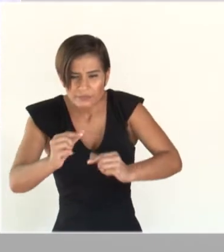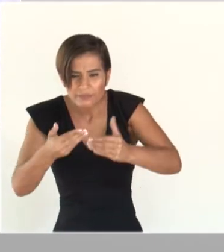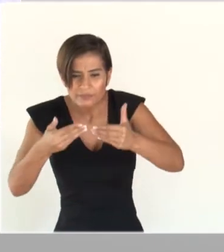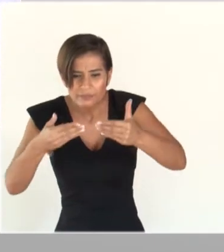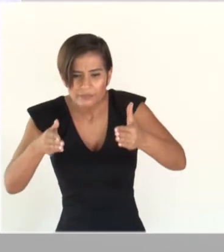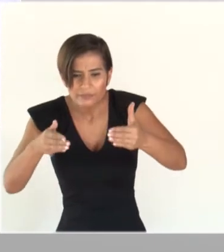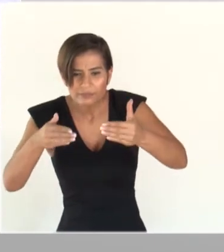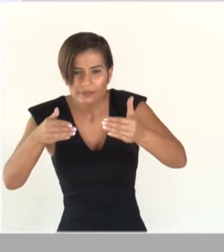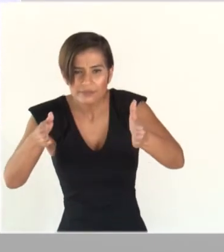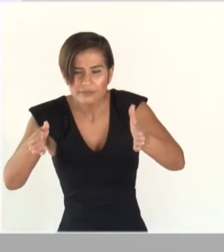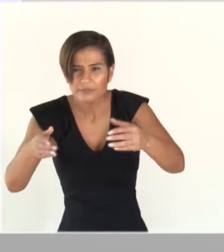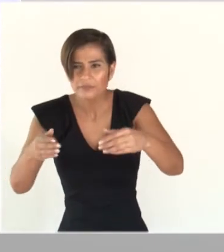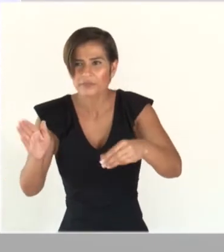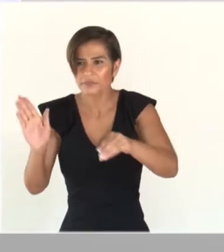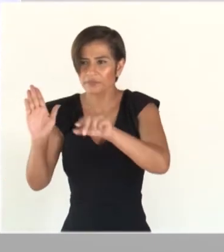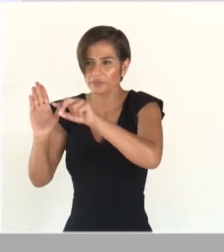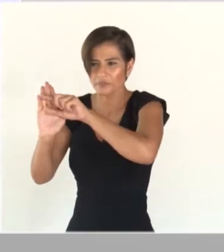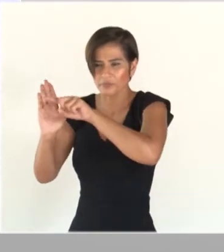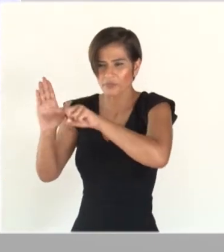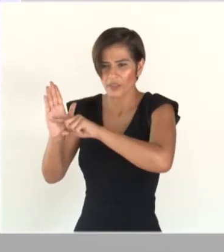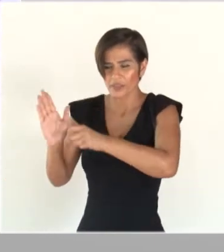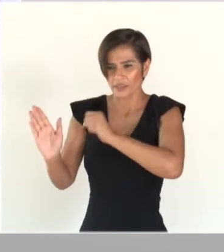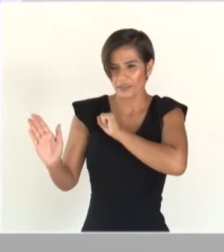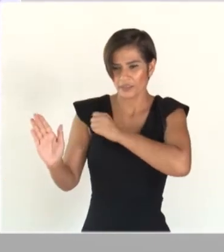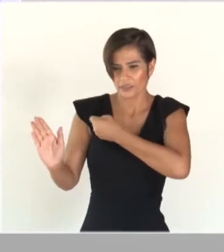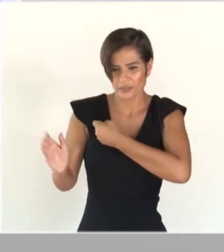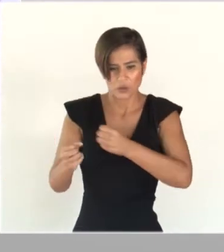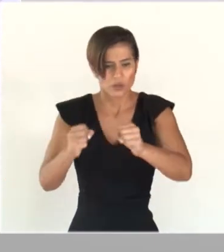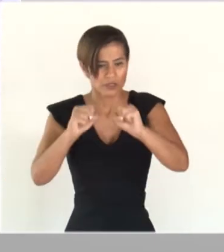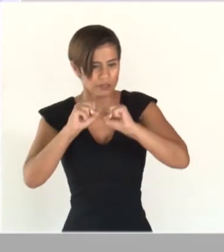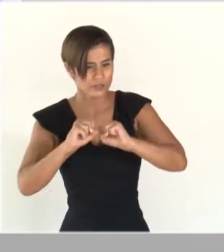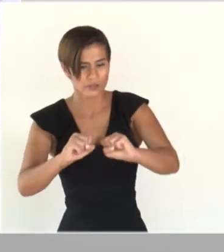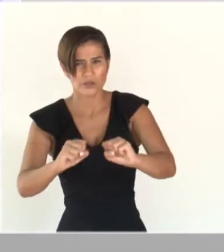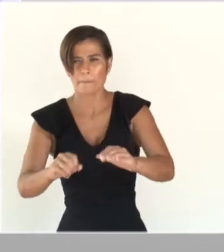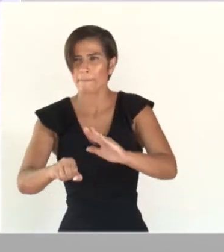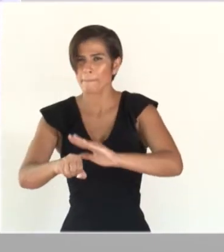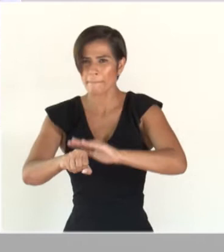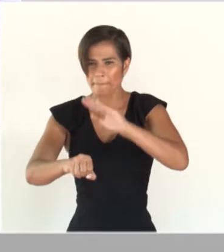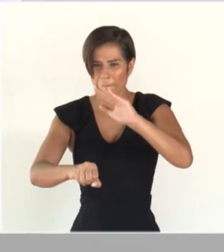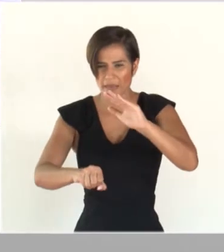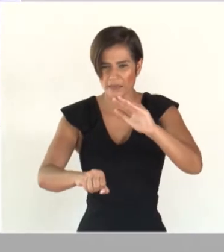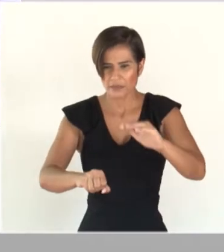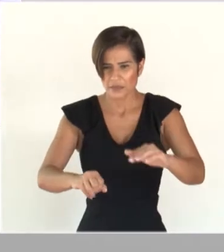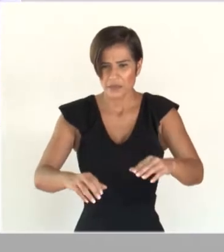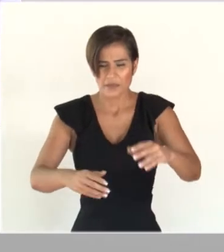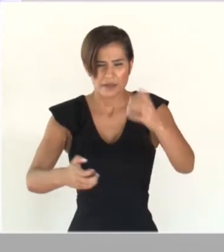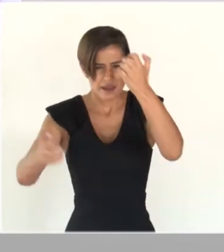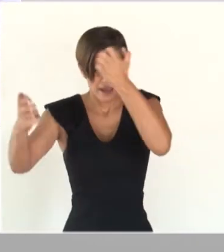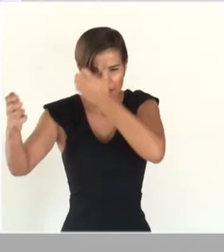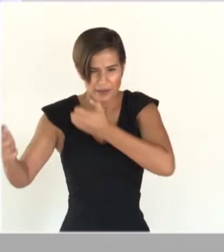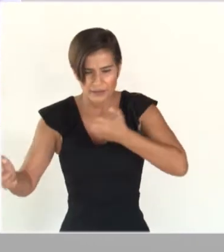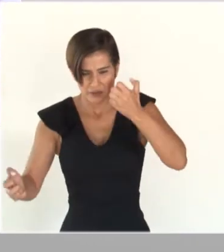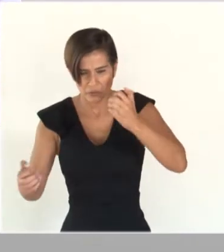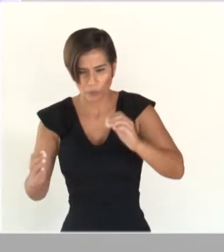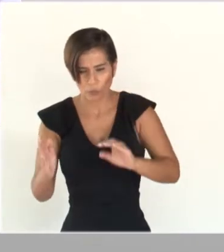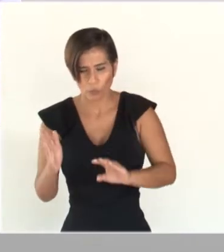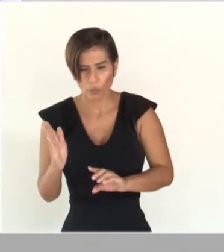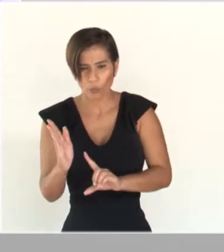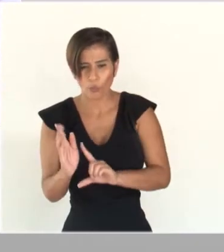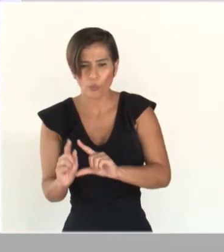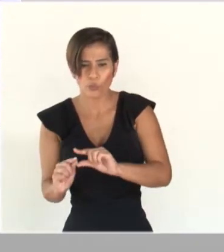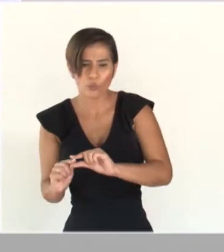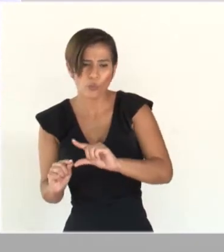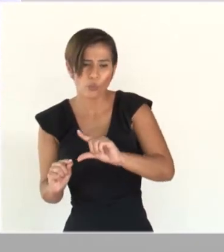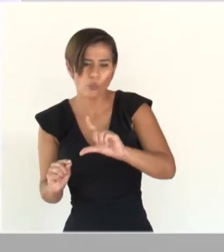todas las medidas sanitarias de seguridad y mayor capacidad de pruebas para evitar el crecimiento de contagios.